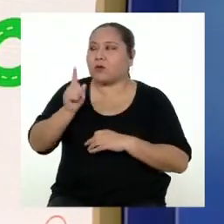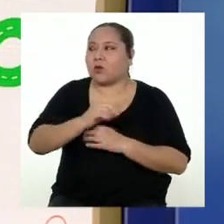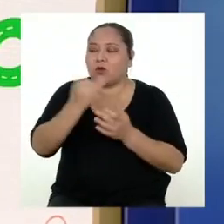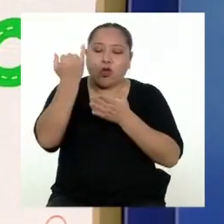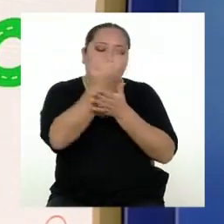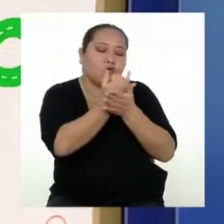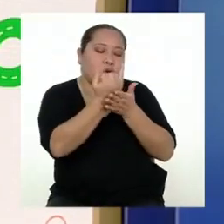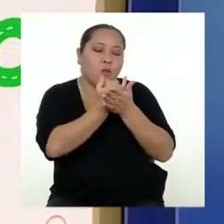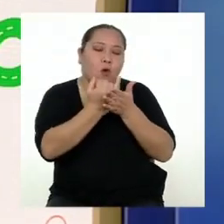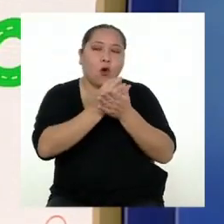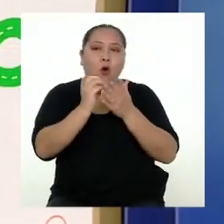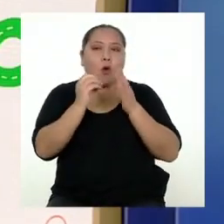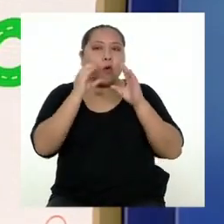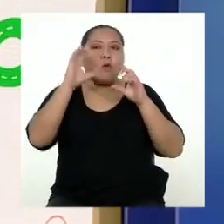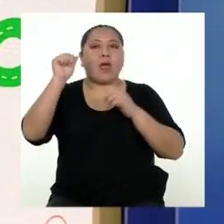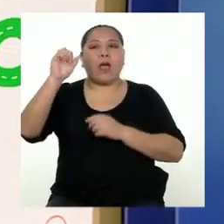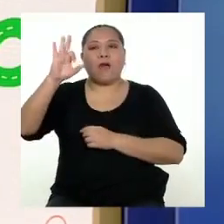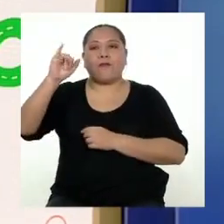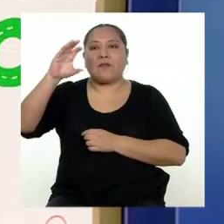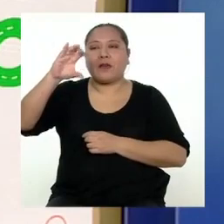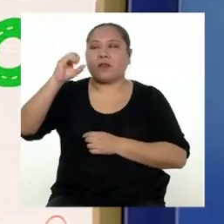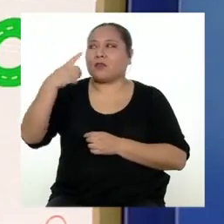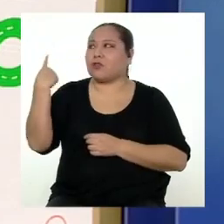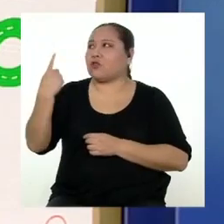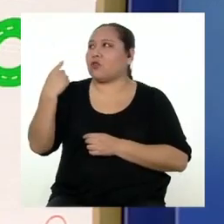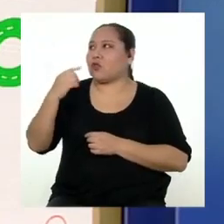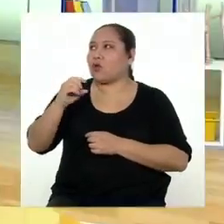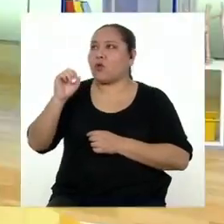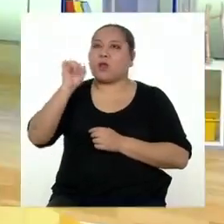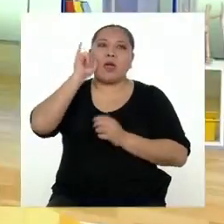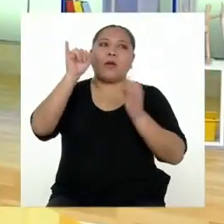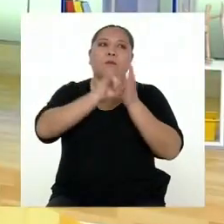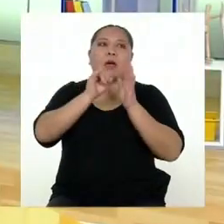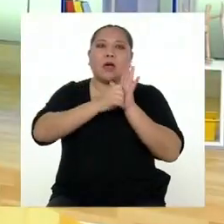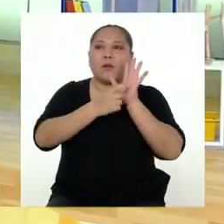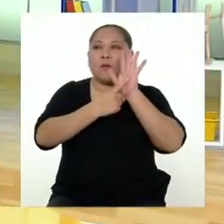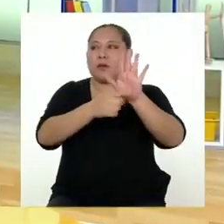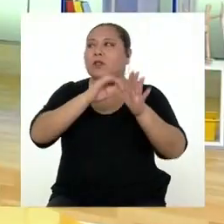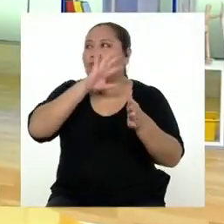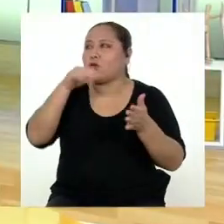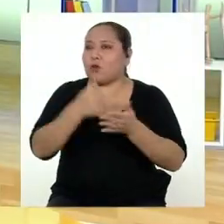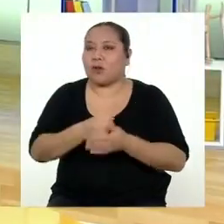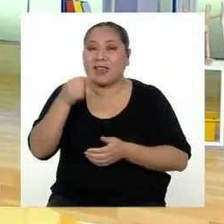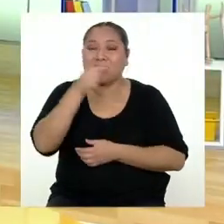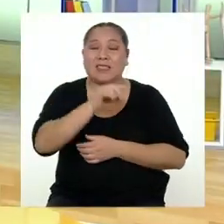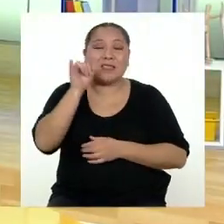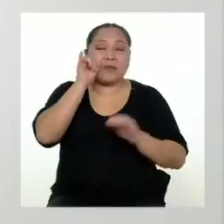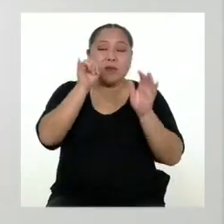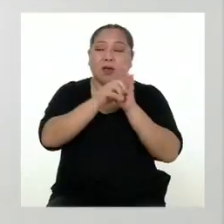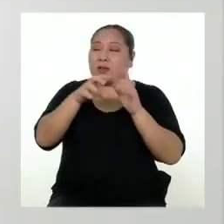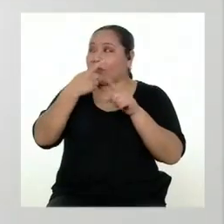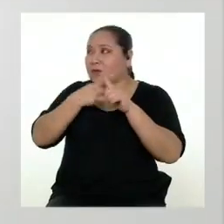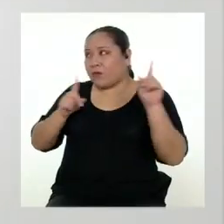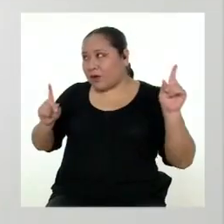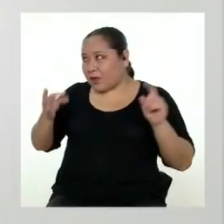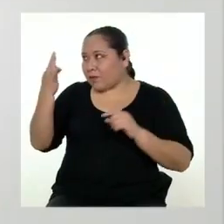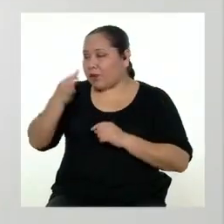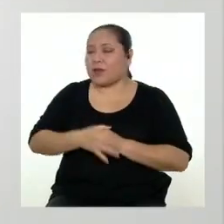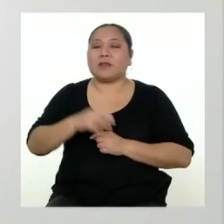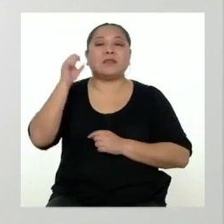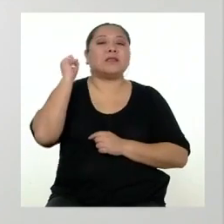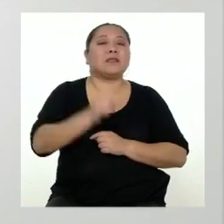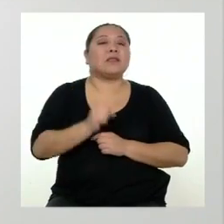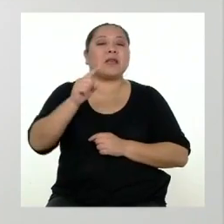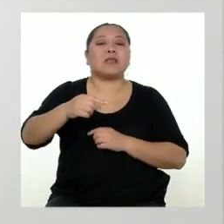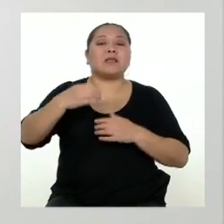ilustración o un afiche donde una imagen comunica todo. Las imágenes son otro elemento, ¿verdad? Sí, y